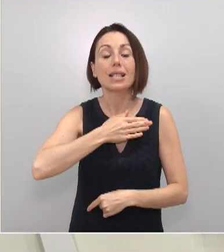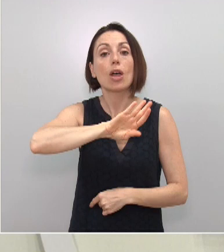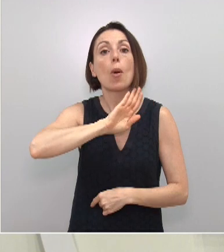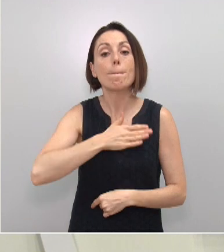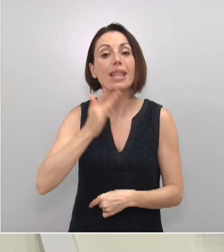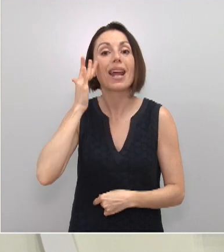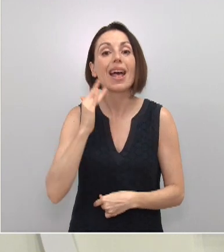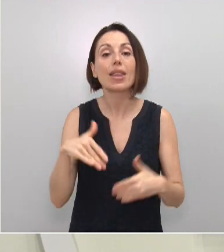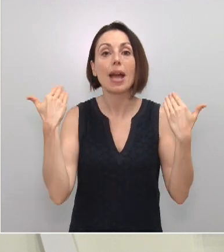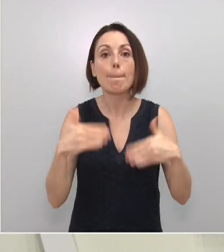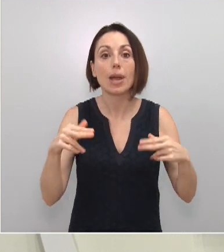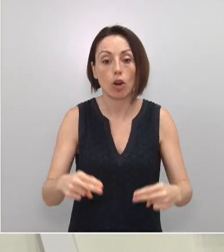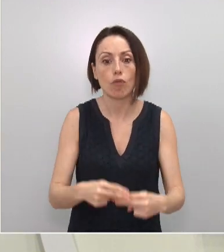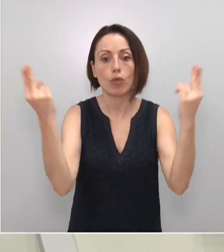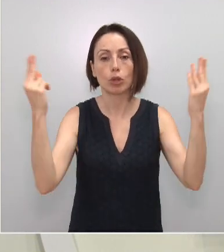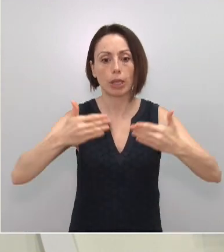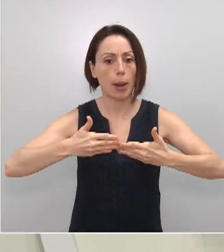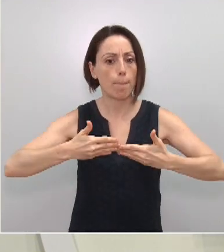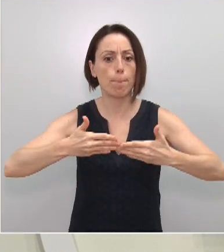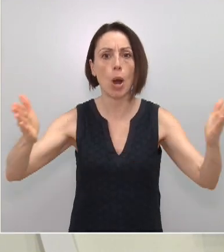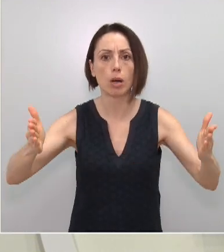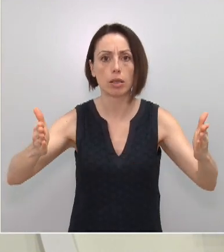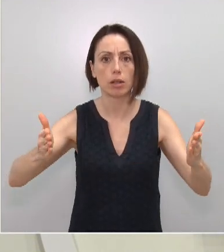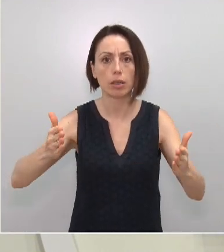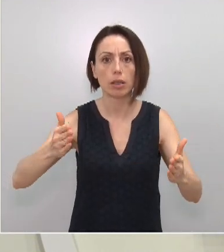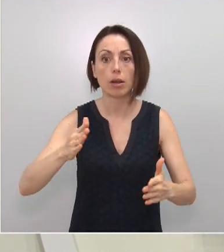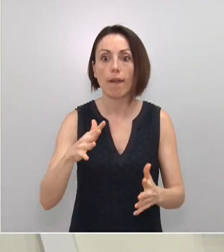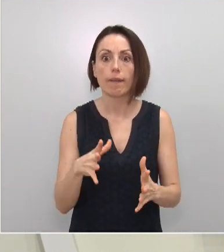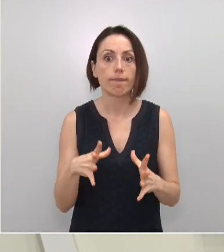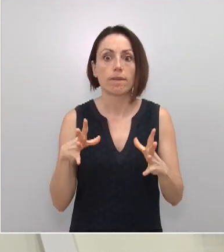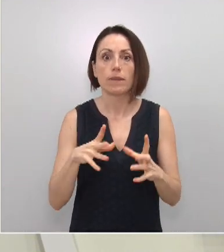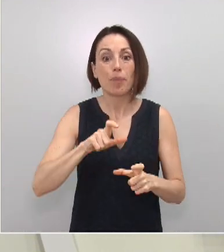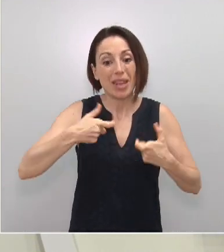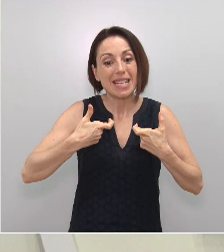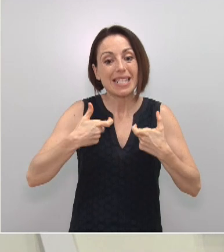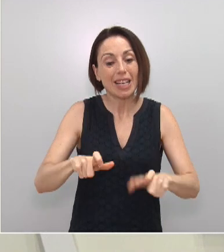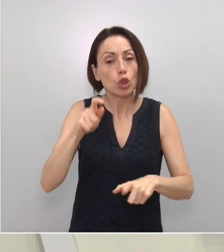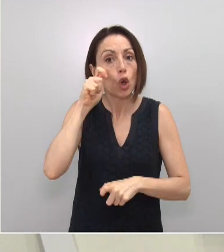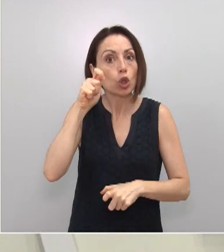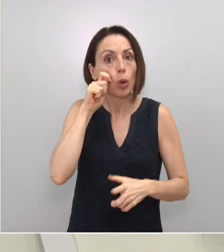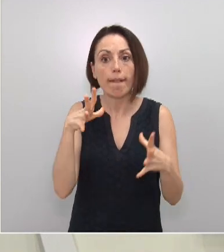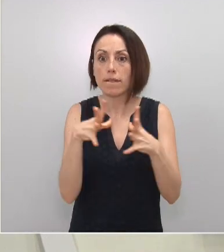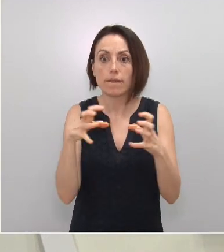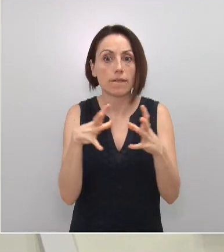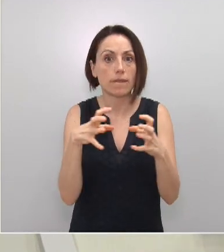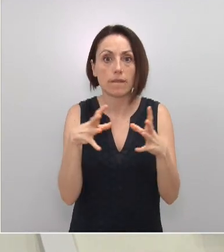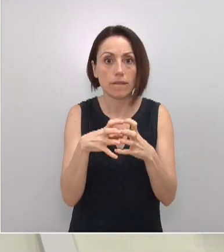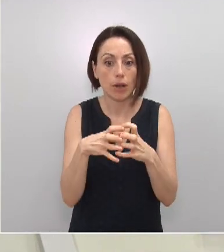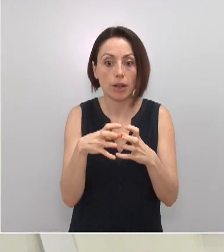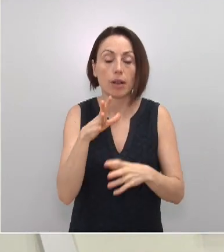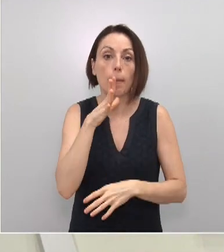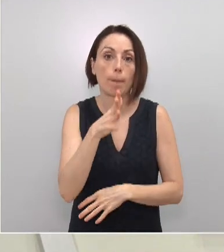se abren las fronteras. Será un momento muy esperado por un sector imprescindible para todos nosotros,